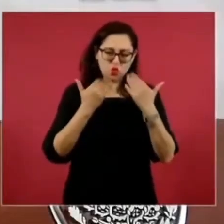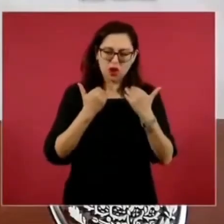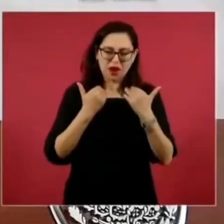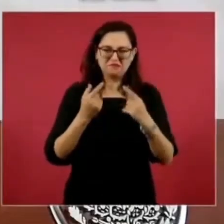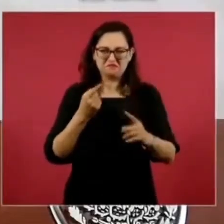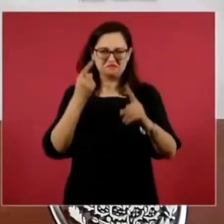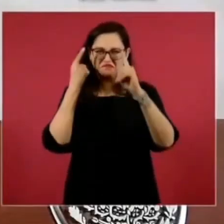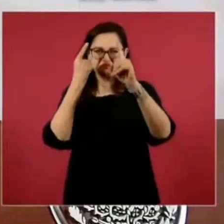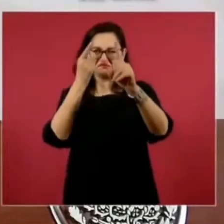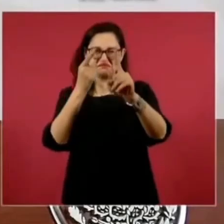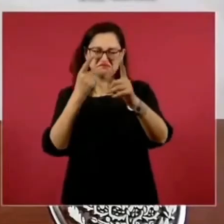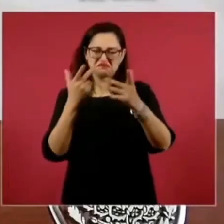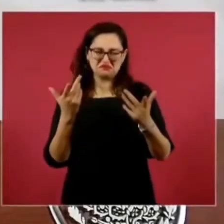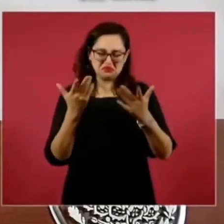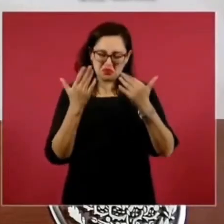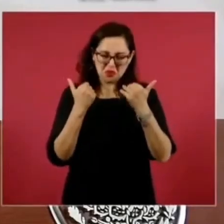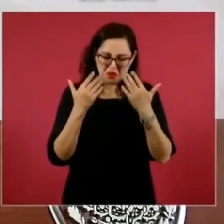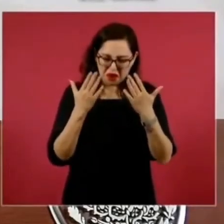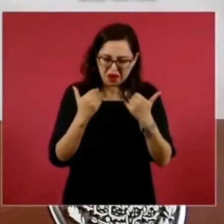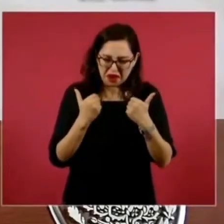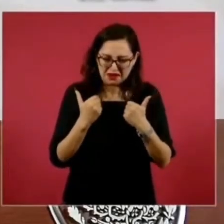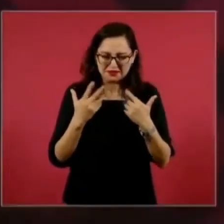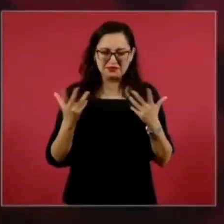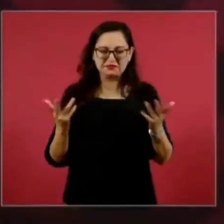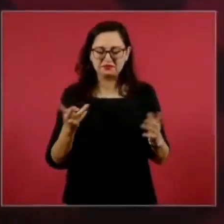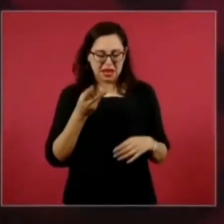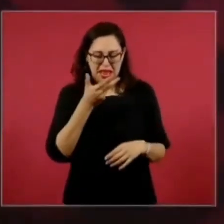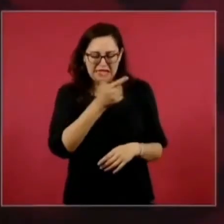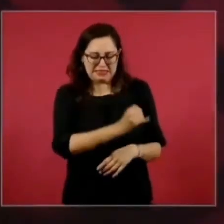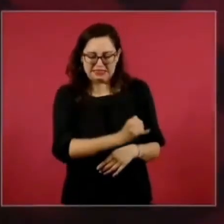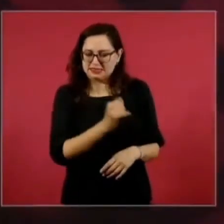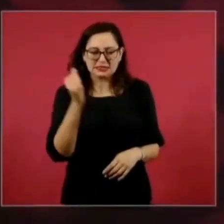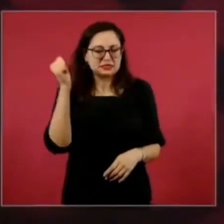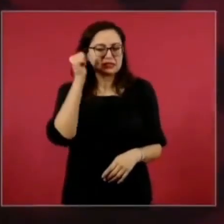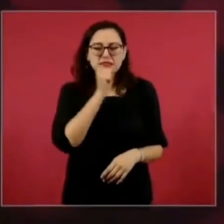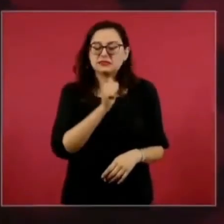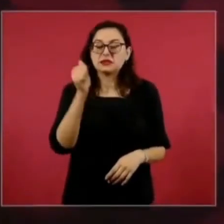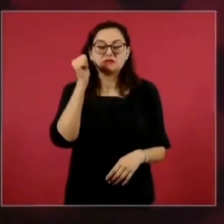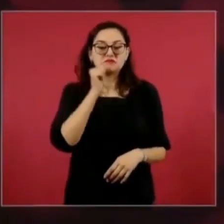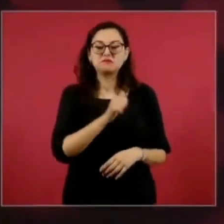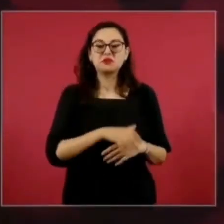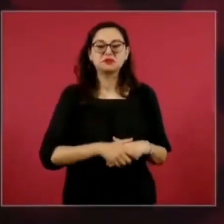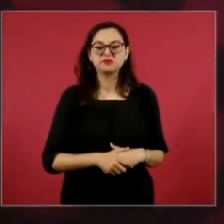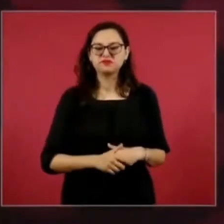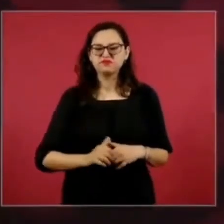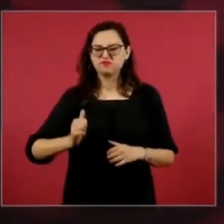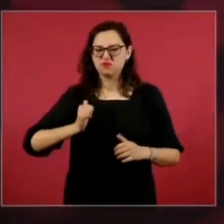ideales, oportunistas,